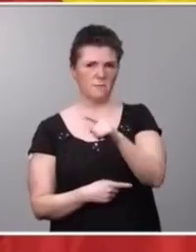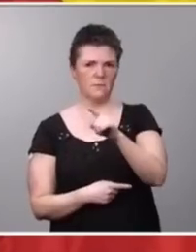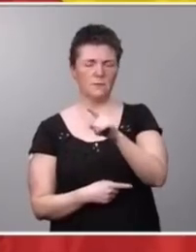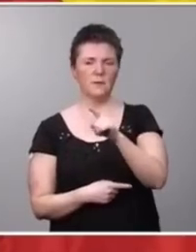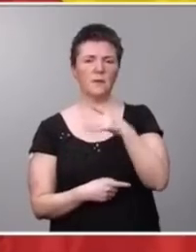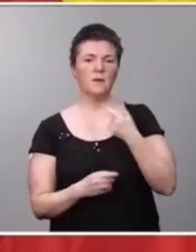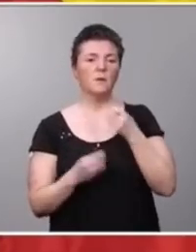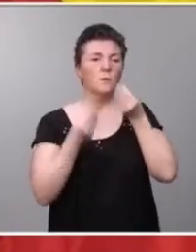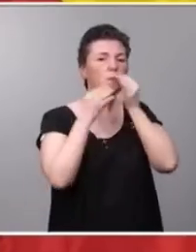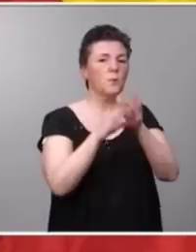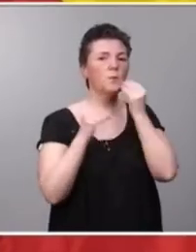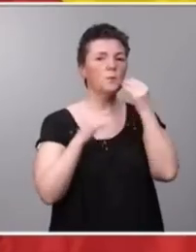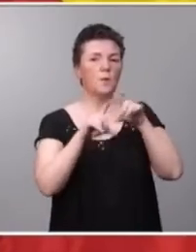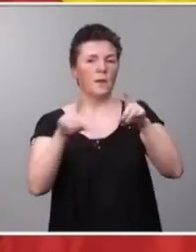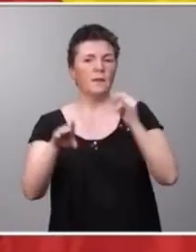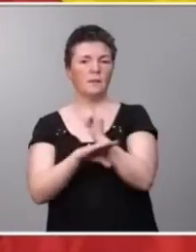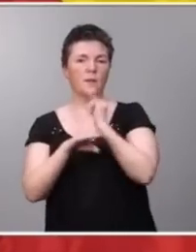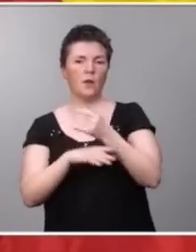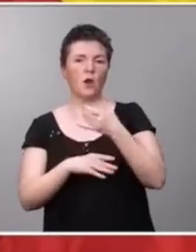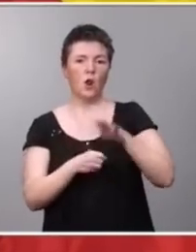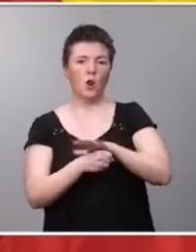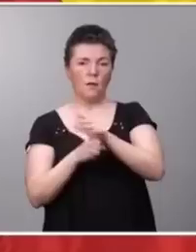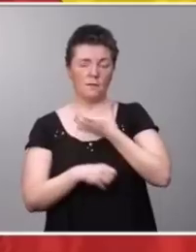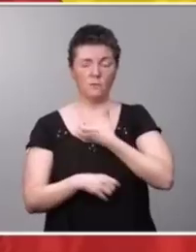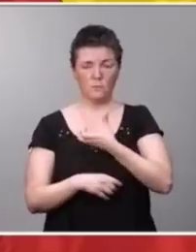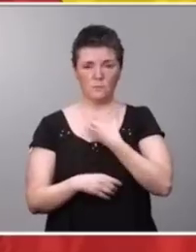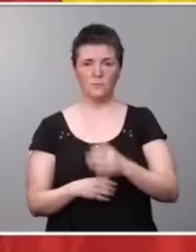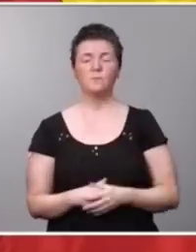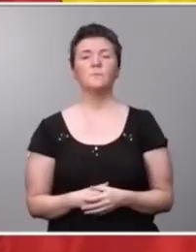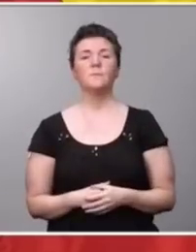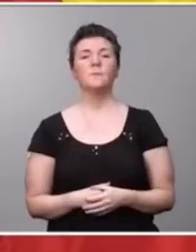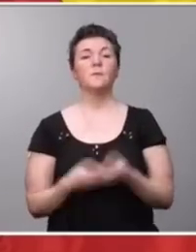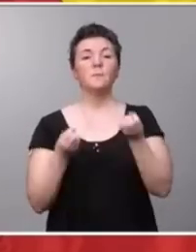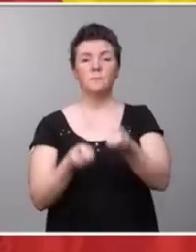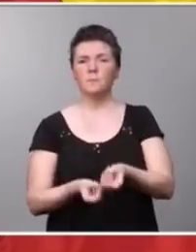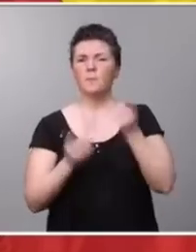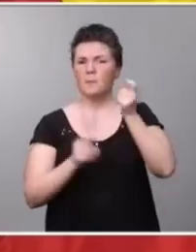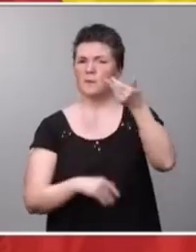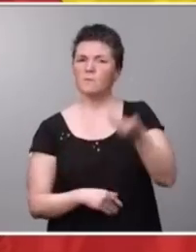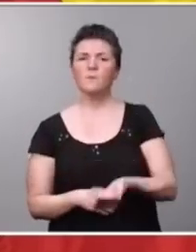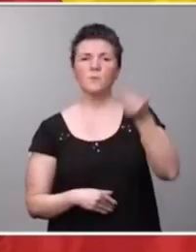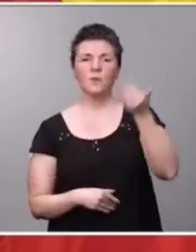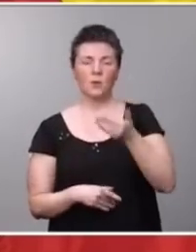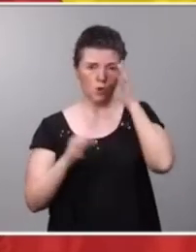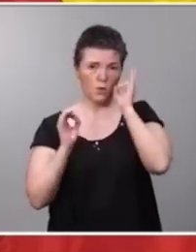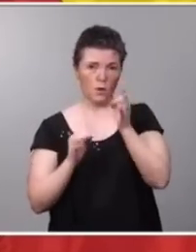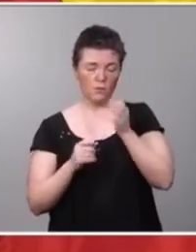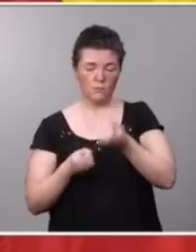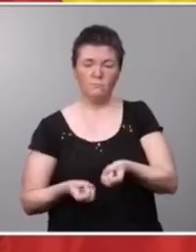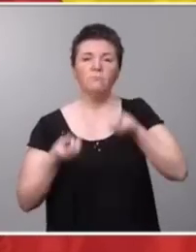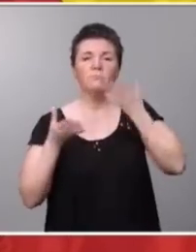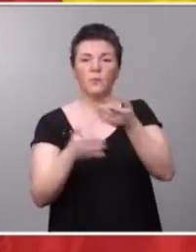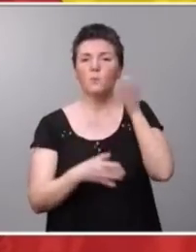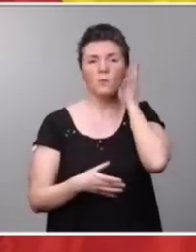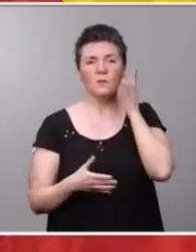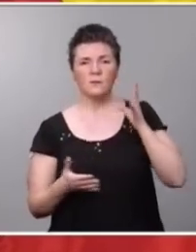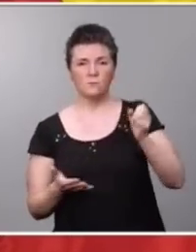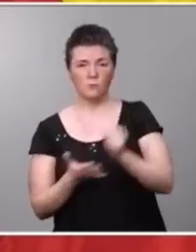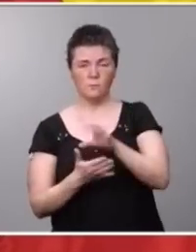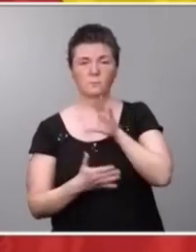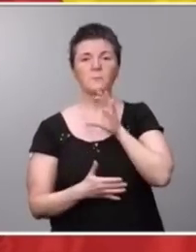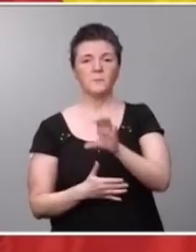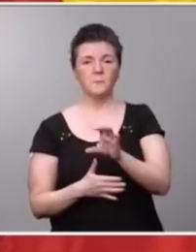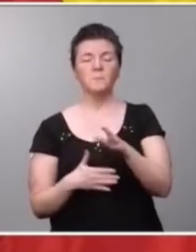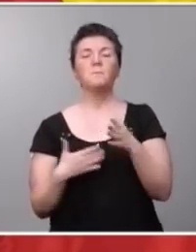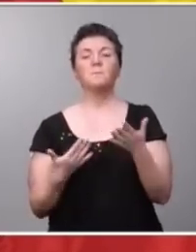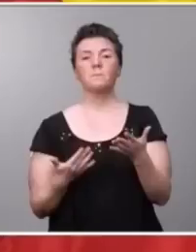locales, a los ayuntamientos. El mensaje más importante que creo que le lanzamos a todas las mujeres de este país en